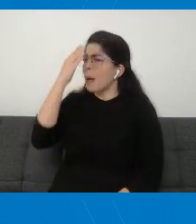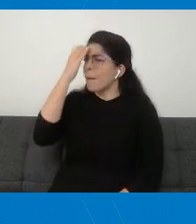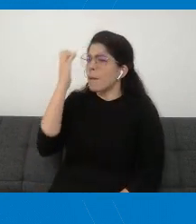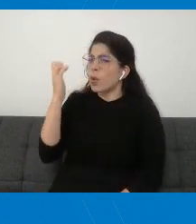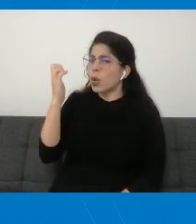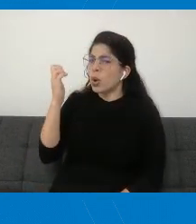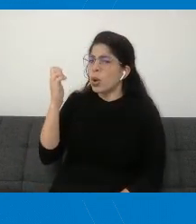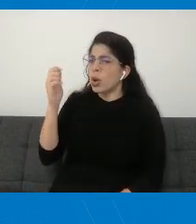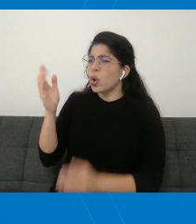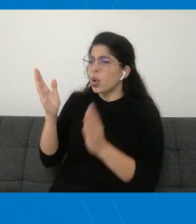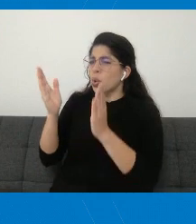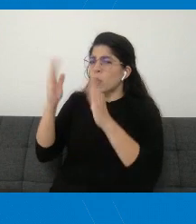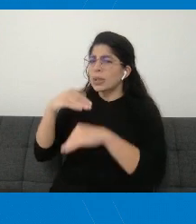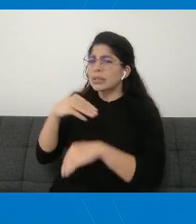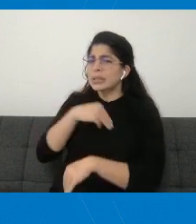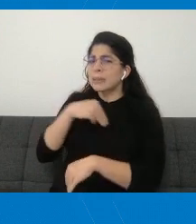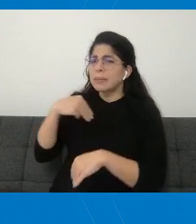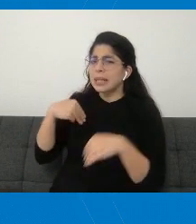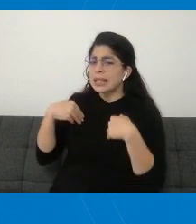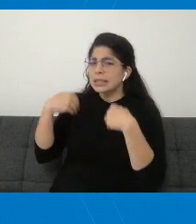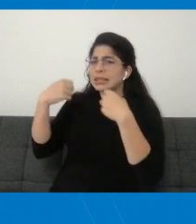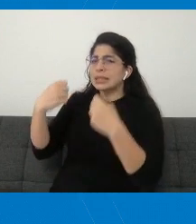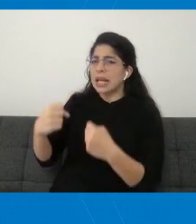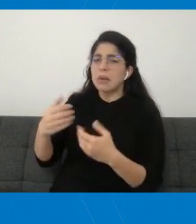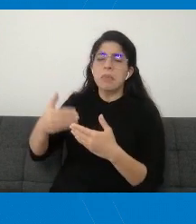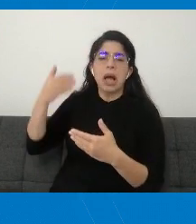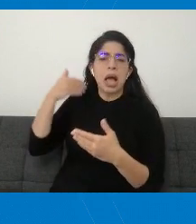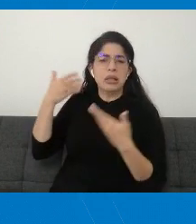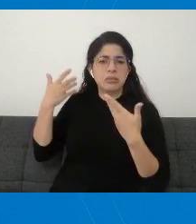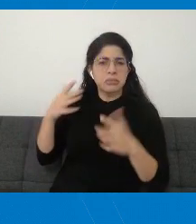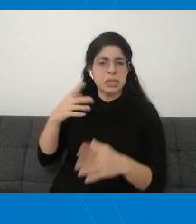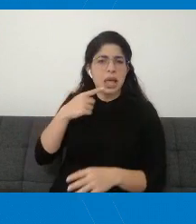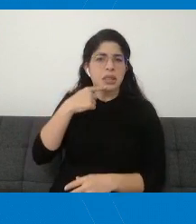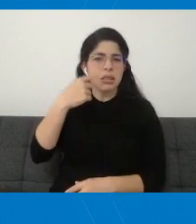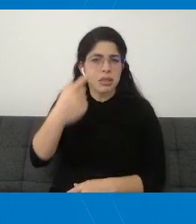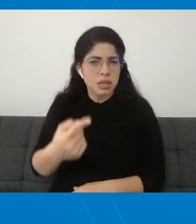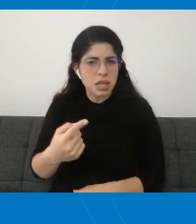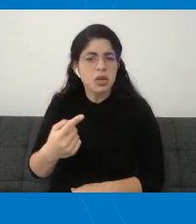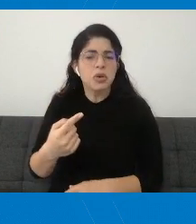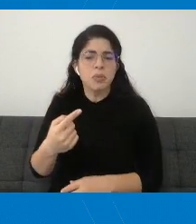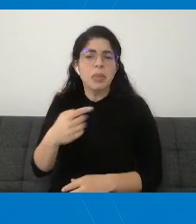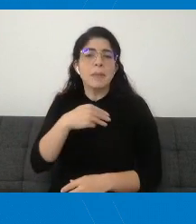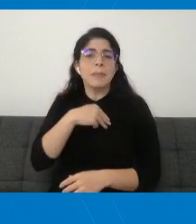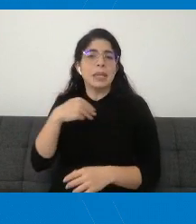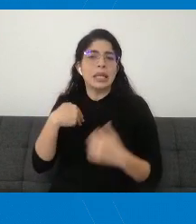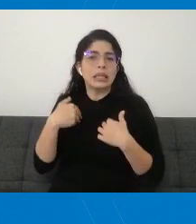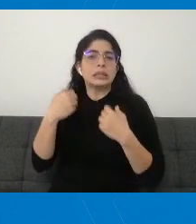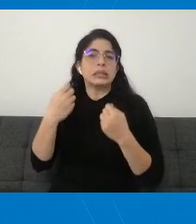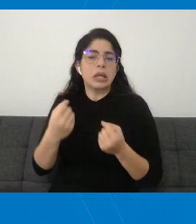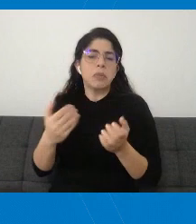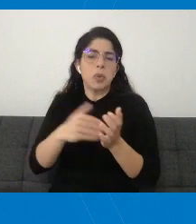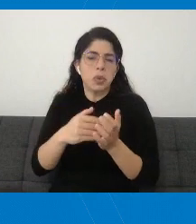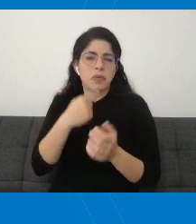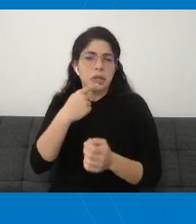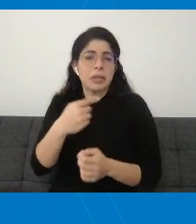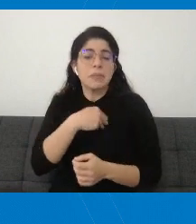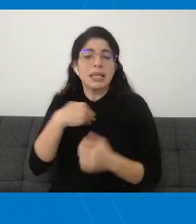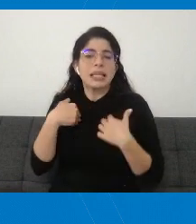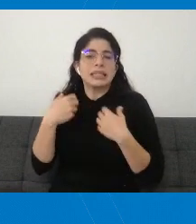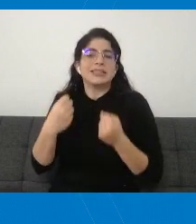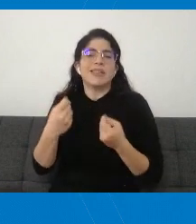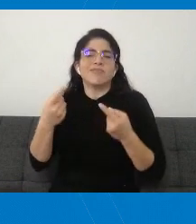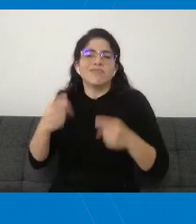presente el ministro de Salud. Como lo mencionamos al inicio de esta transmisión, el ministro de Salud tuvo una situación